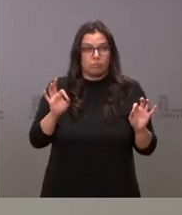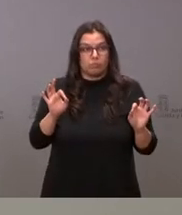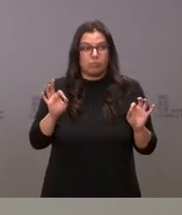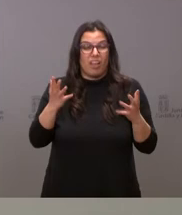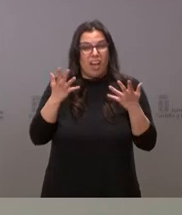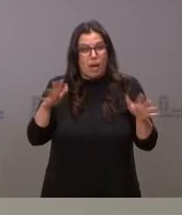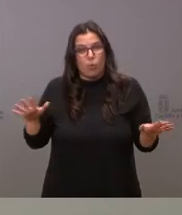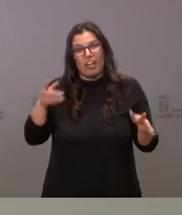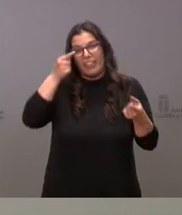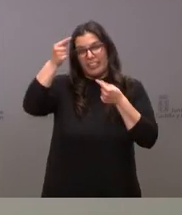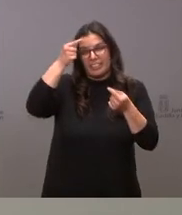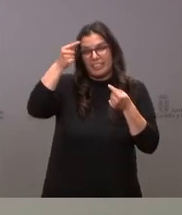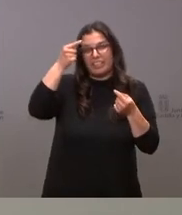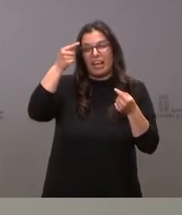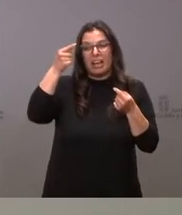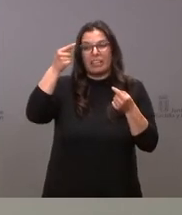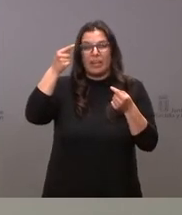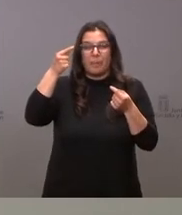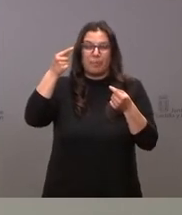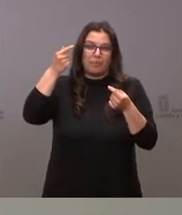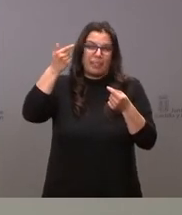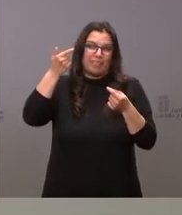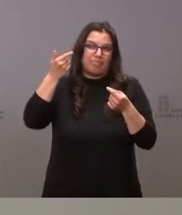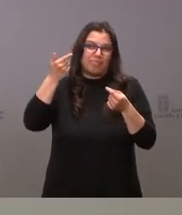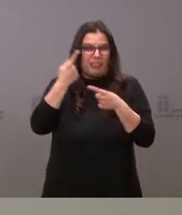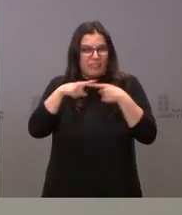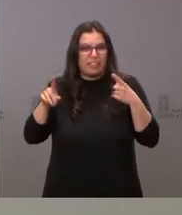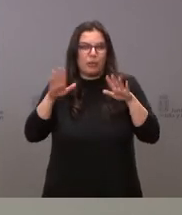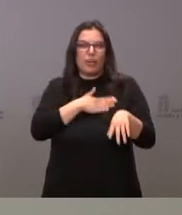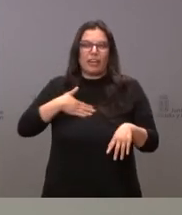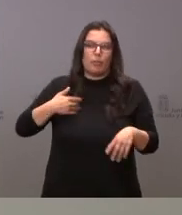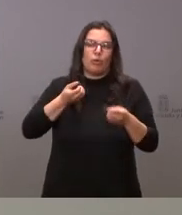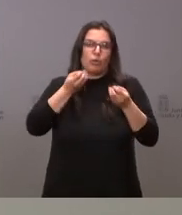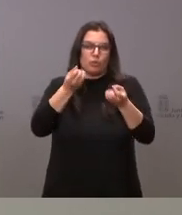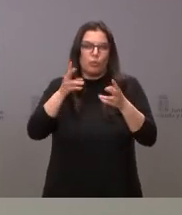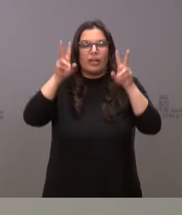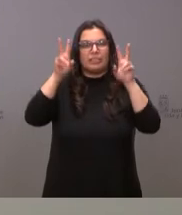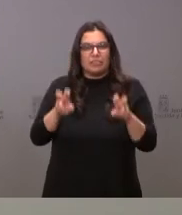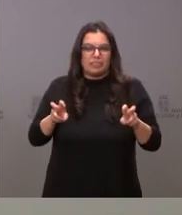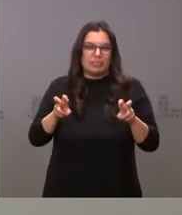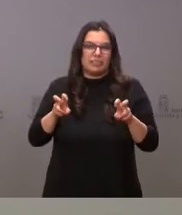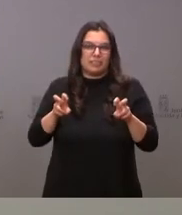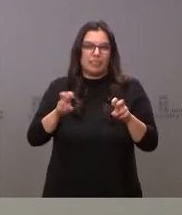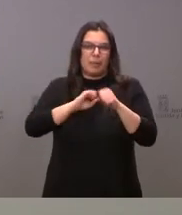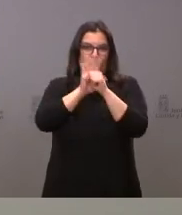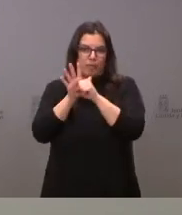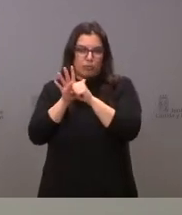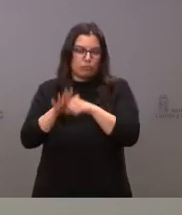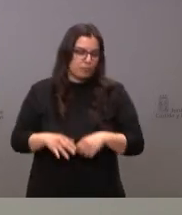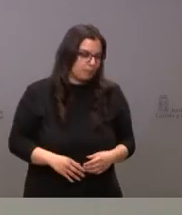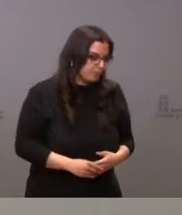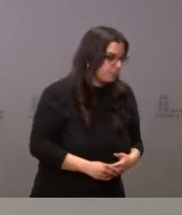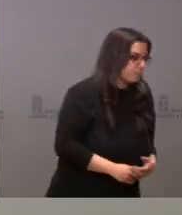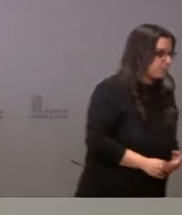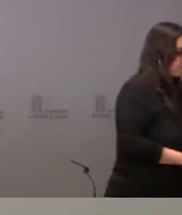aunque el detalle ya sea de menor intensidad, sí queremos seguir manteniendo al día, es el que tiene que ver con la pandemia. Los